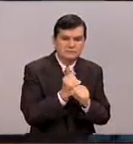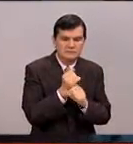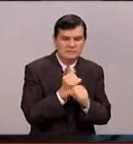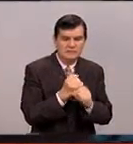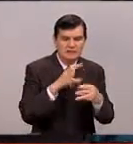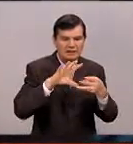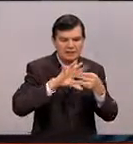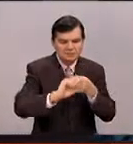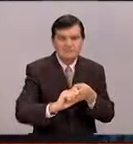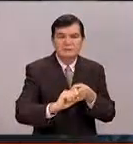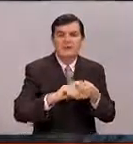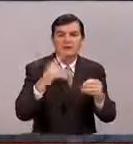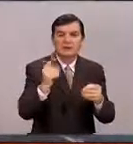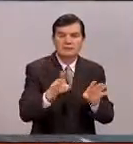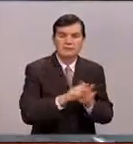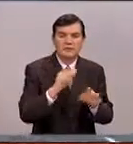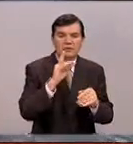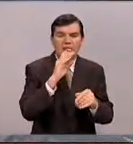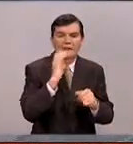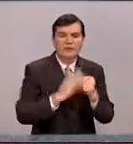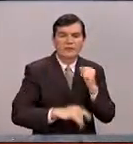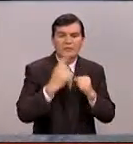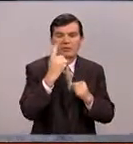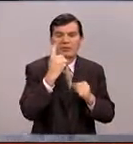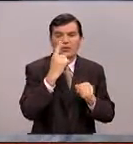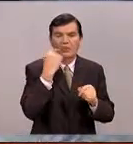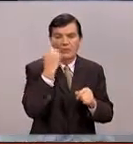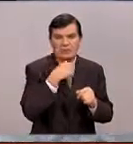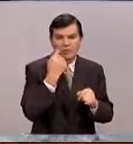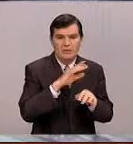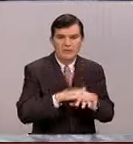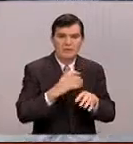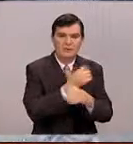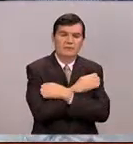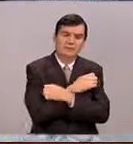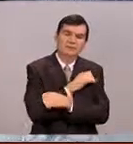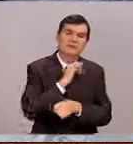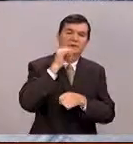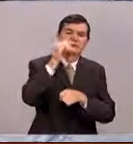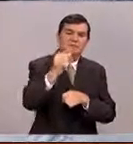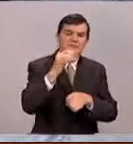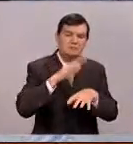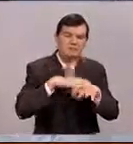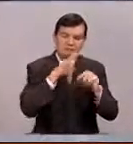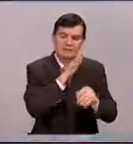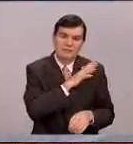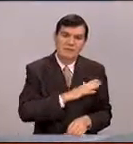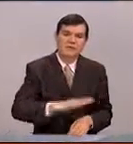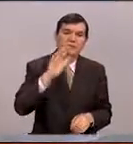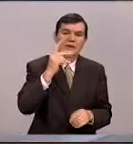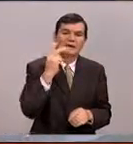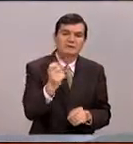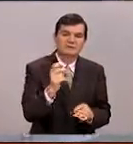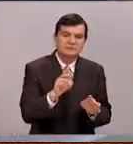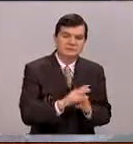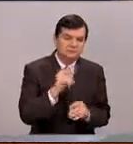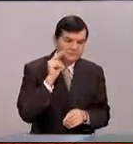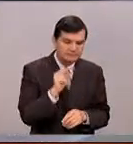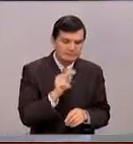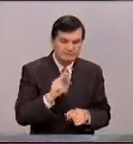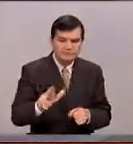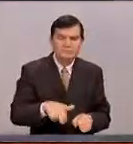Y esto es muy padre porque al final es un programa de educación a distancia. Y lo más sorprendente es ver con la